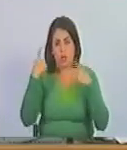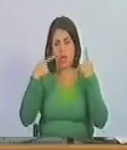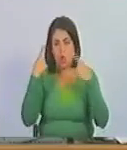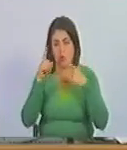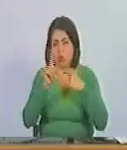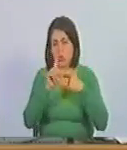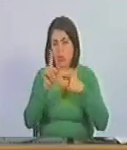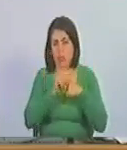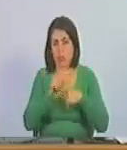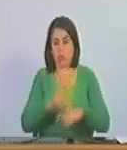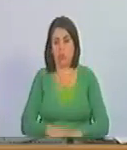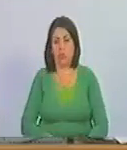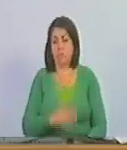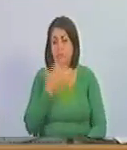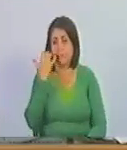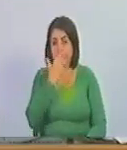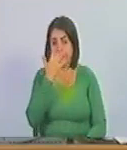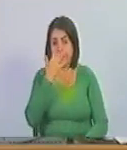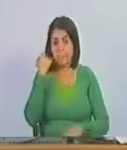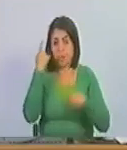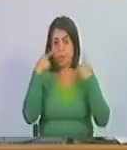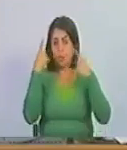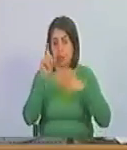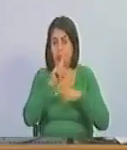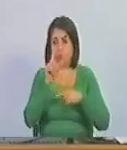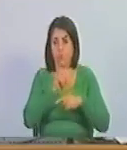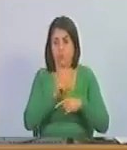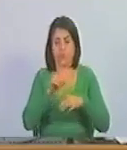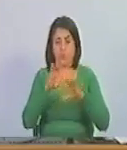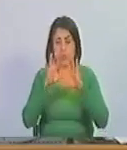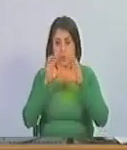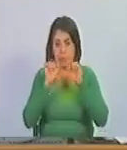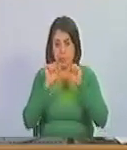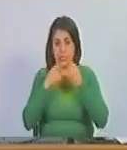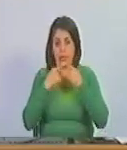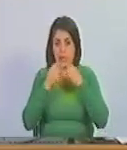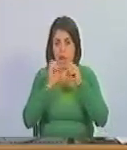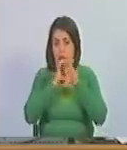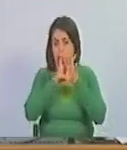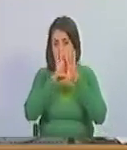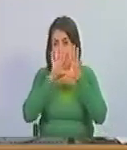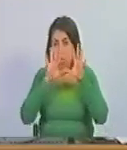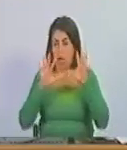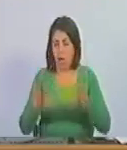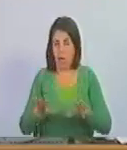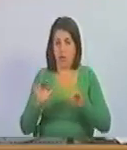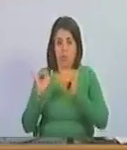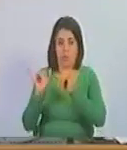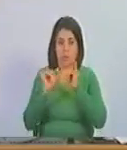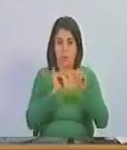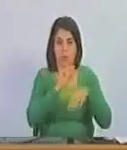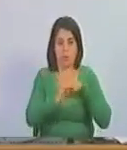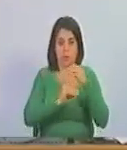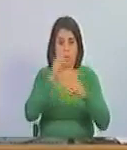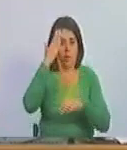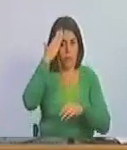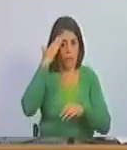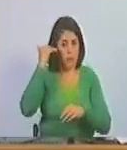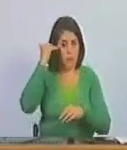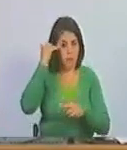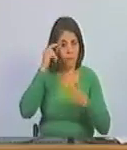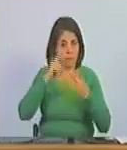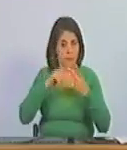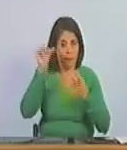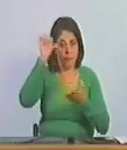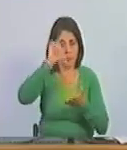esa risa no es de locos tenía la intención clara lo mismo que hicieron con Libia lo mismo que hicieron